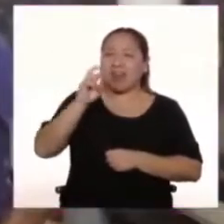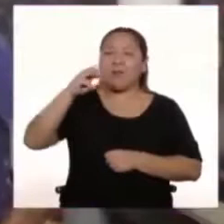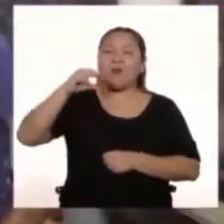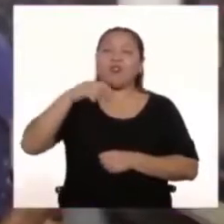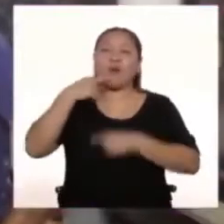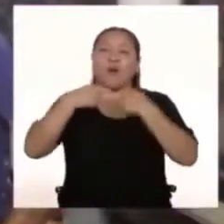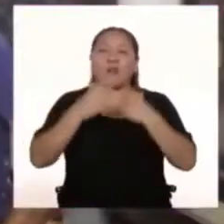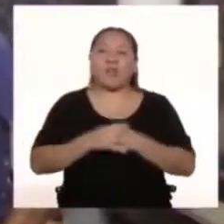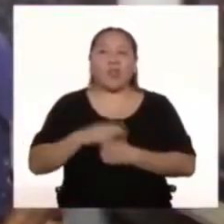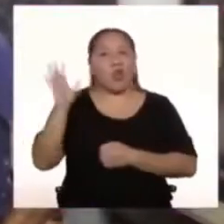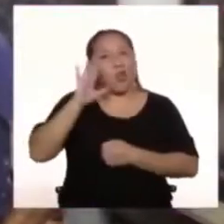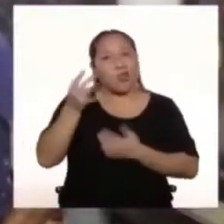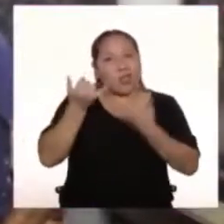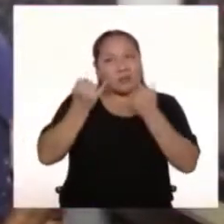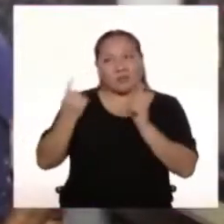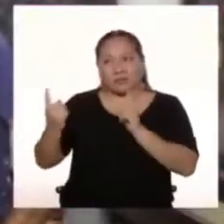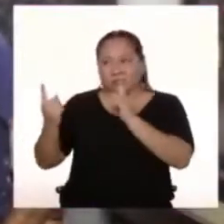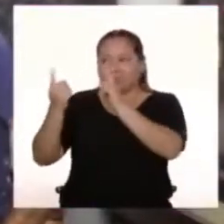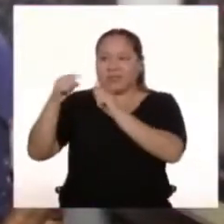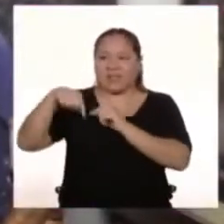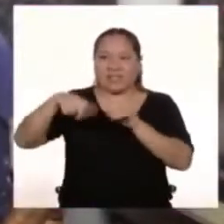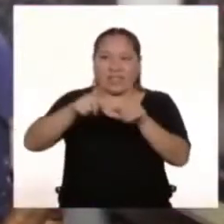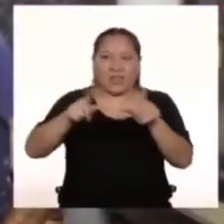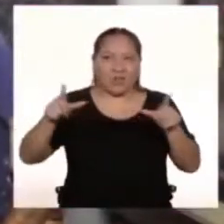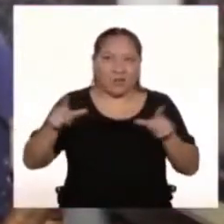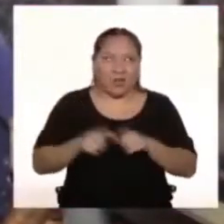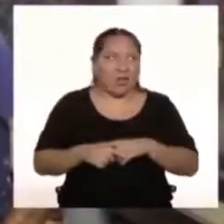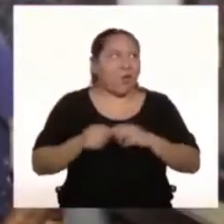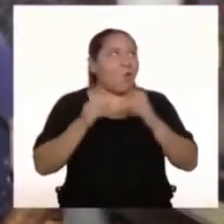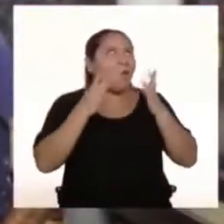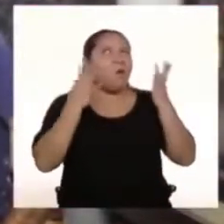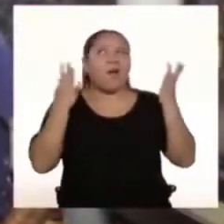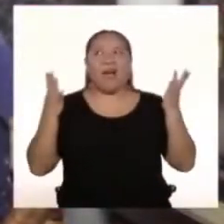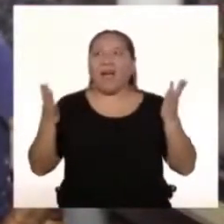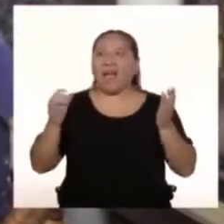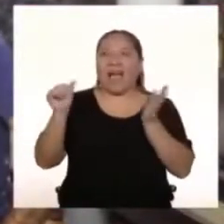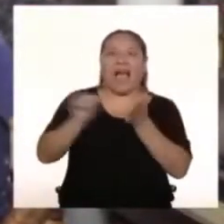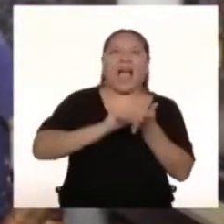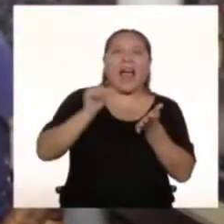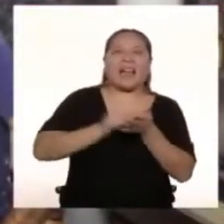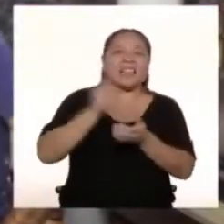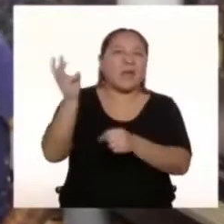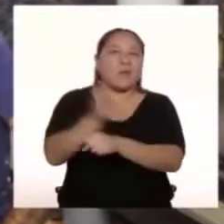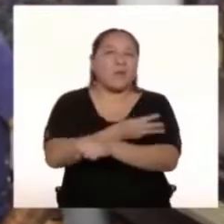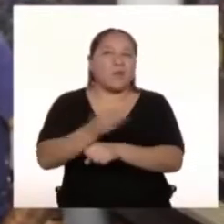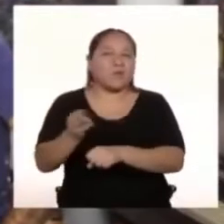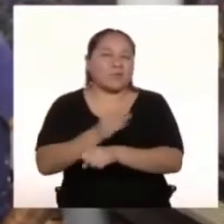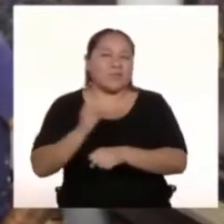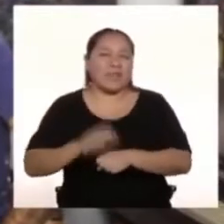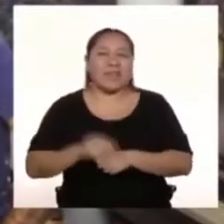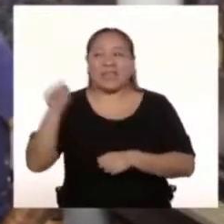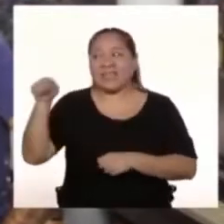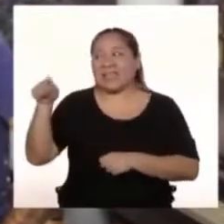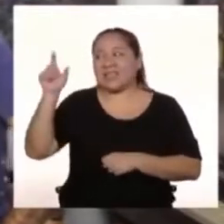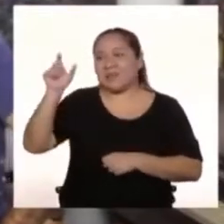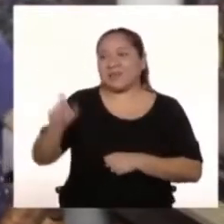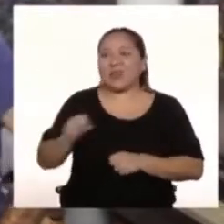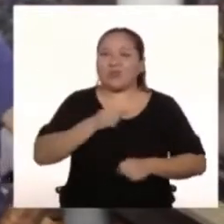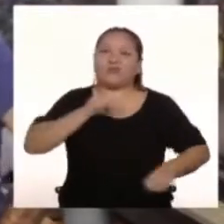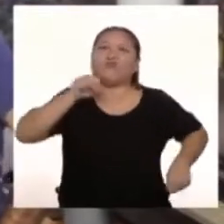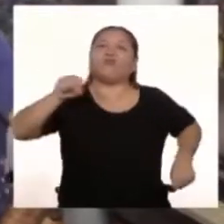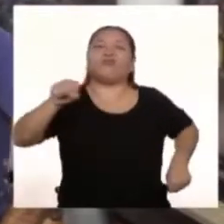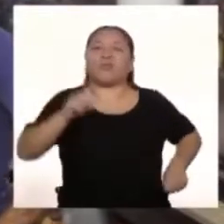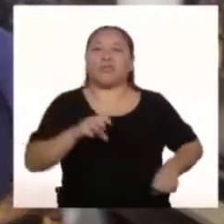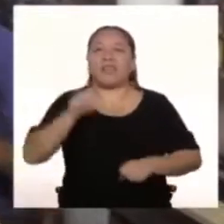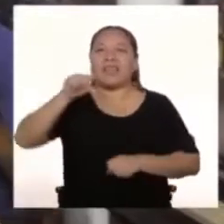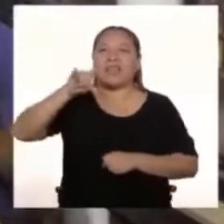Hola chicos Hoy estamos En un lugar Superloco Donde hay arte y música Y obviamente Un superhéroe Con ustedes